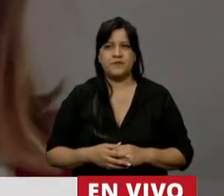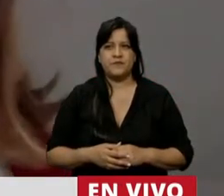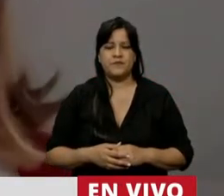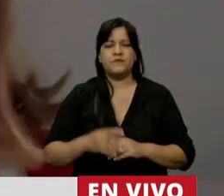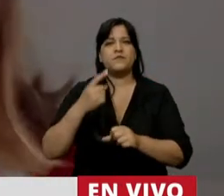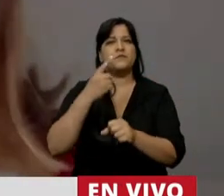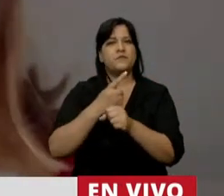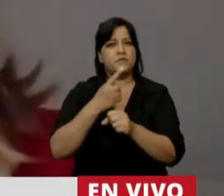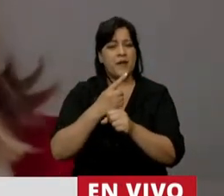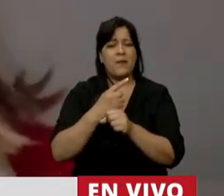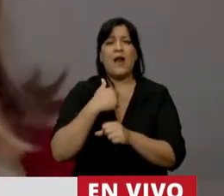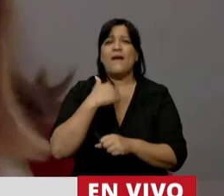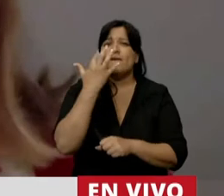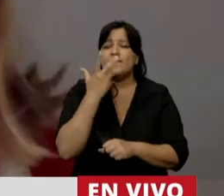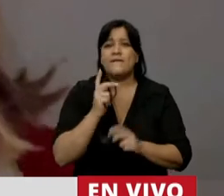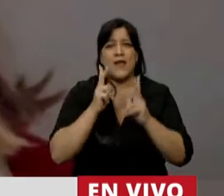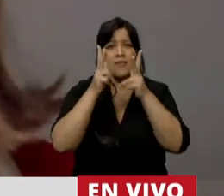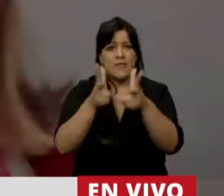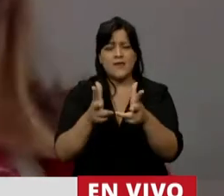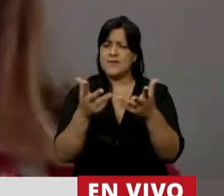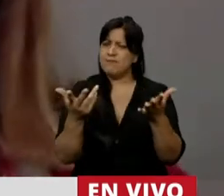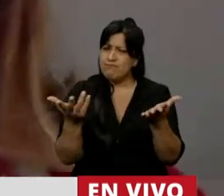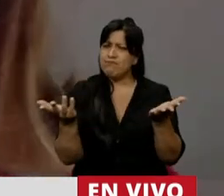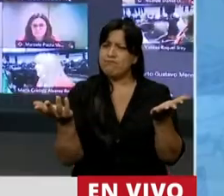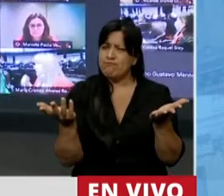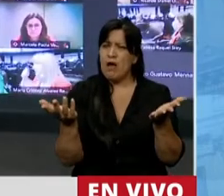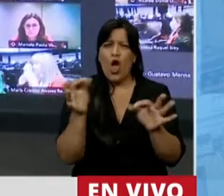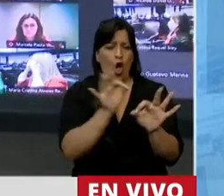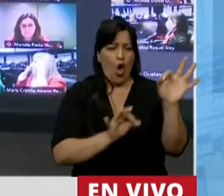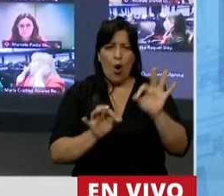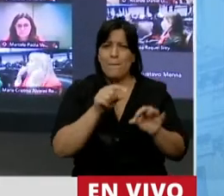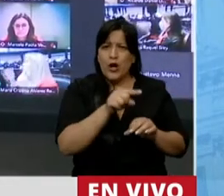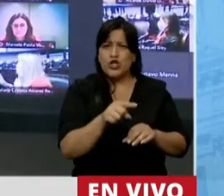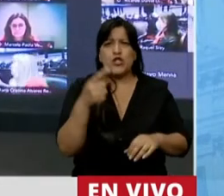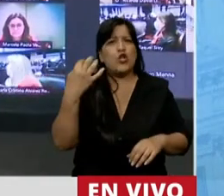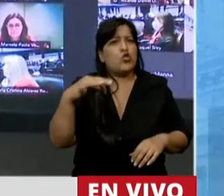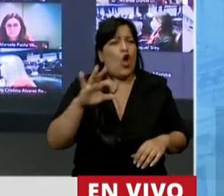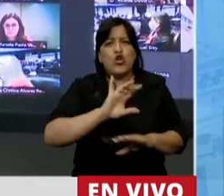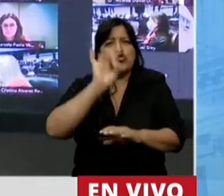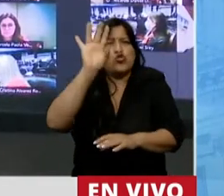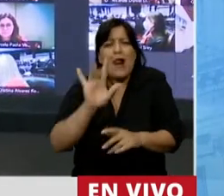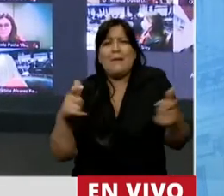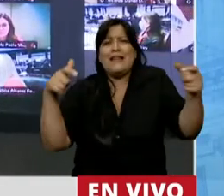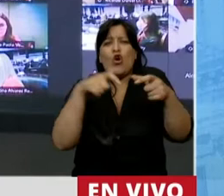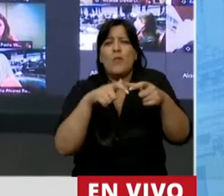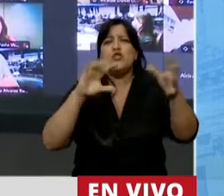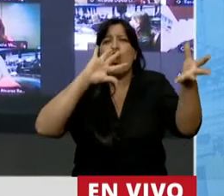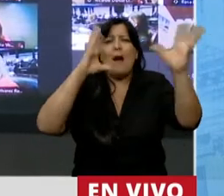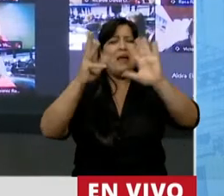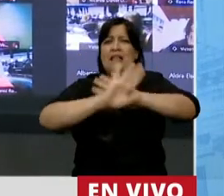Primero, me gustaría decir que es muy llamativo que este proyecto haya tenido un único giro a la Comisión de Ambiente,